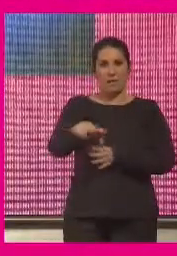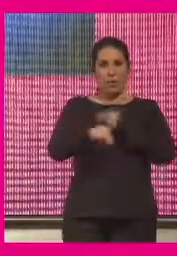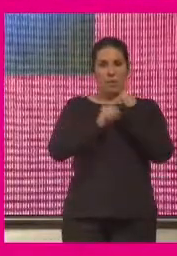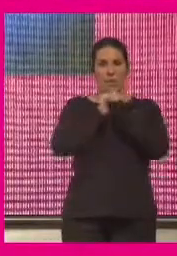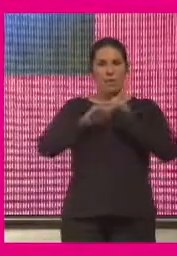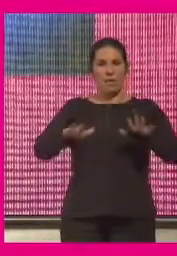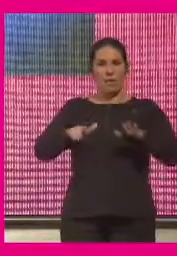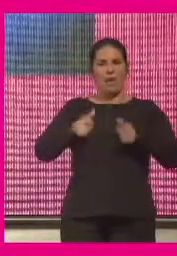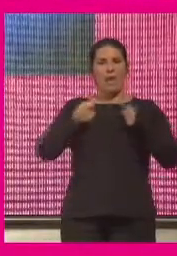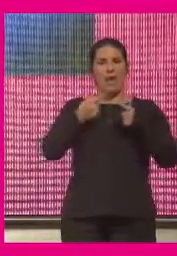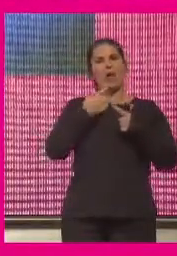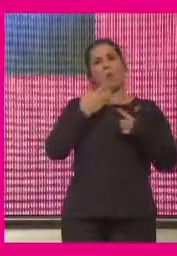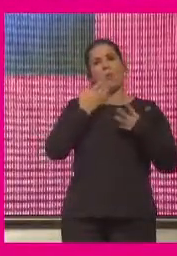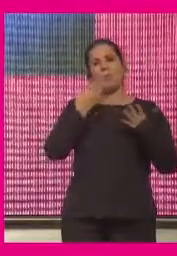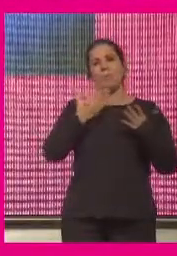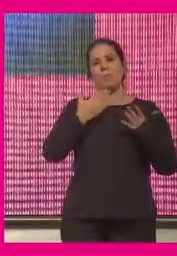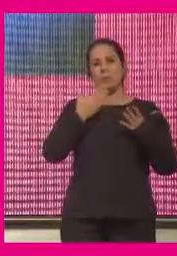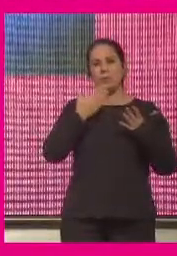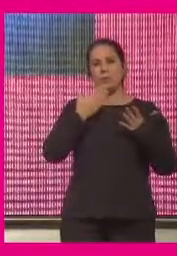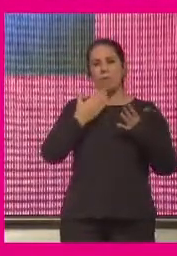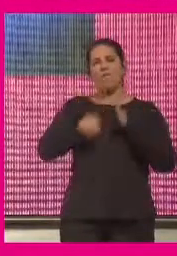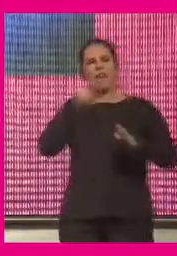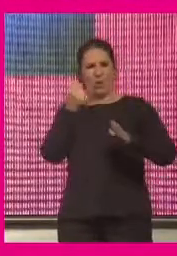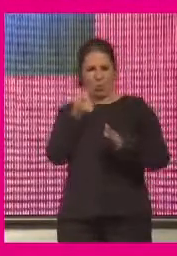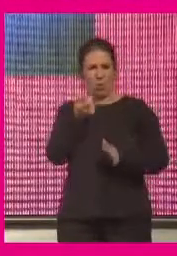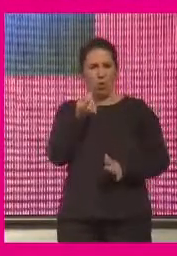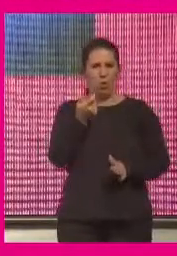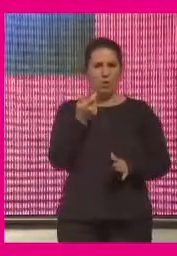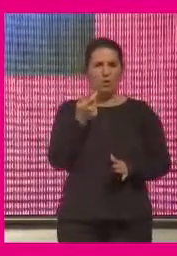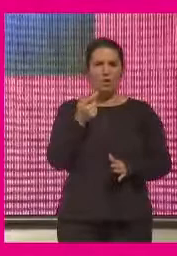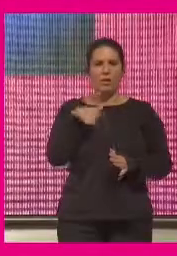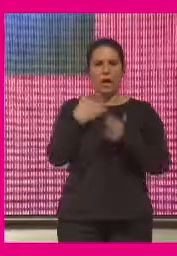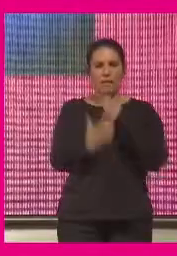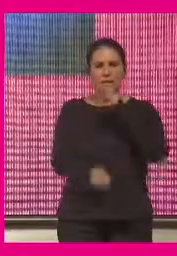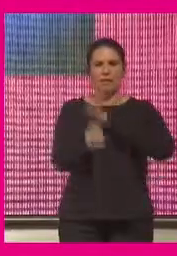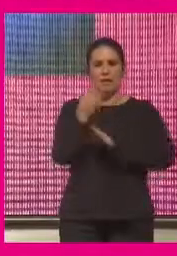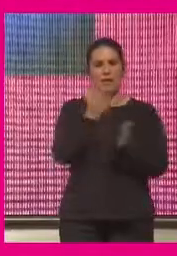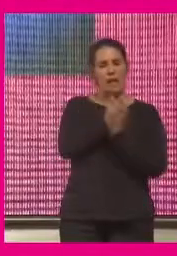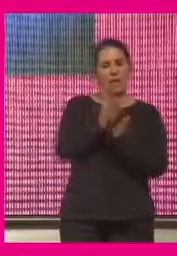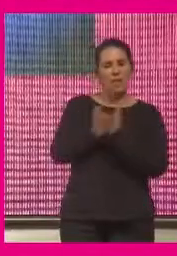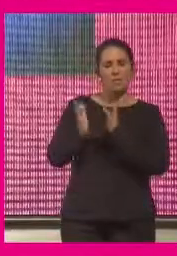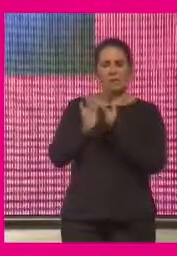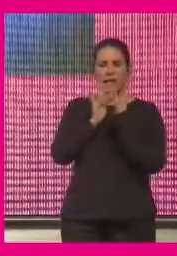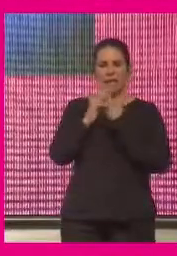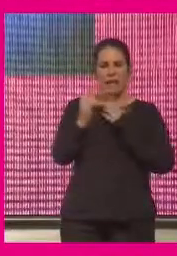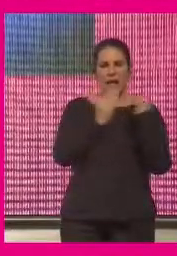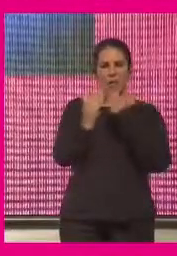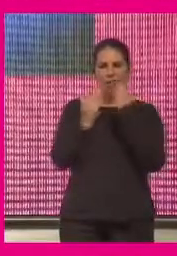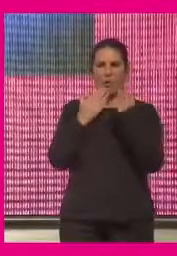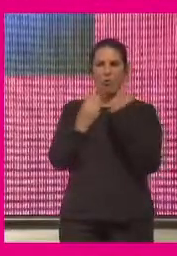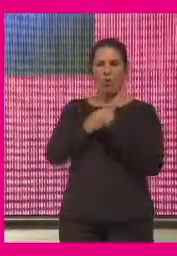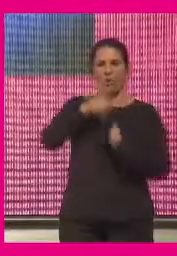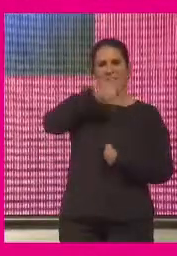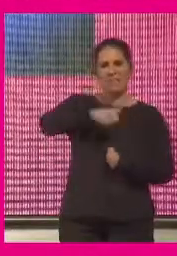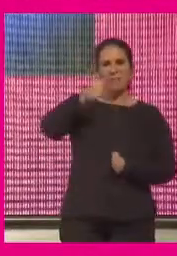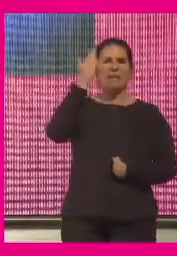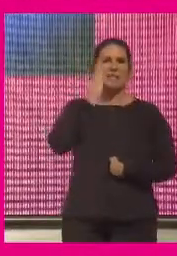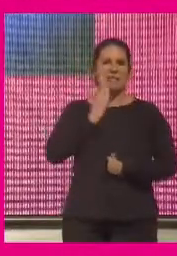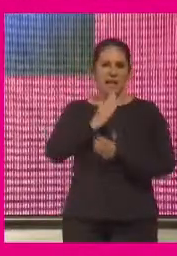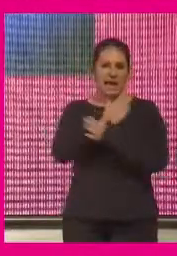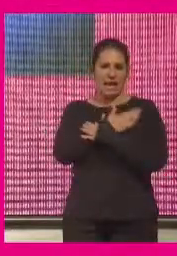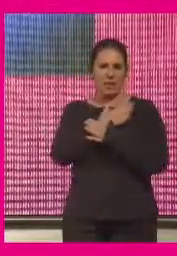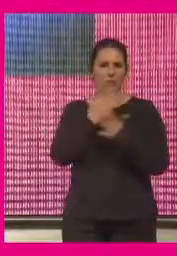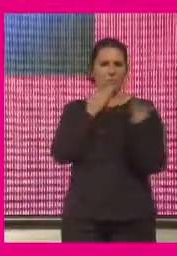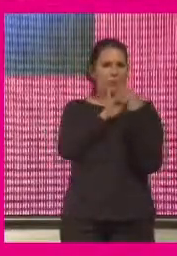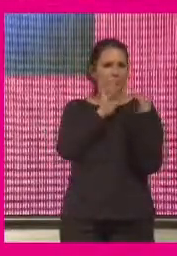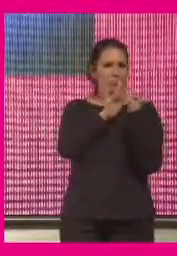pandemia y hemos sido capaces de restablecer cauces de interacción con los seres más queridos que no estaban a nuestro